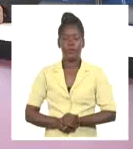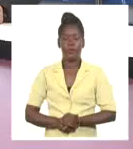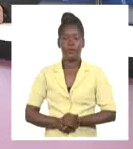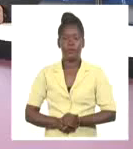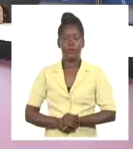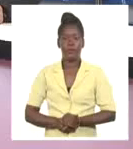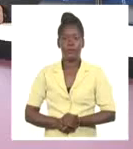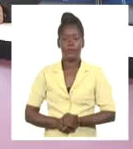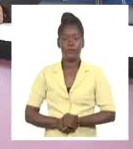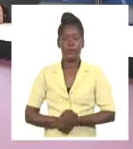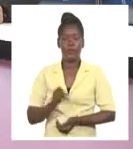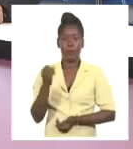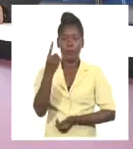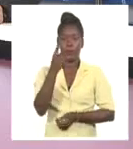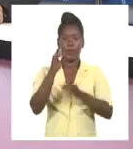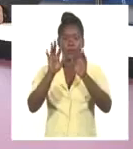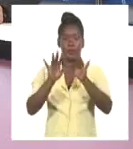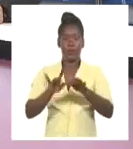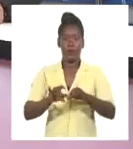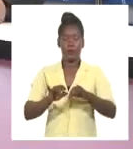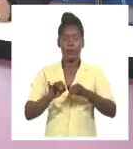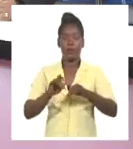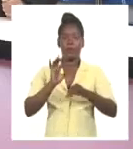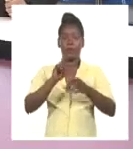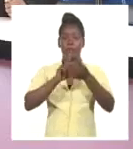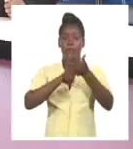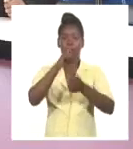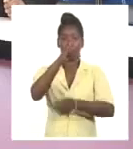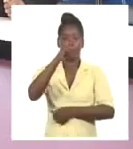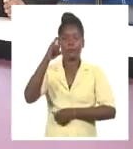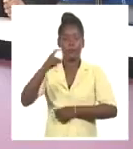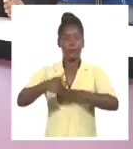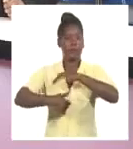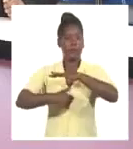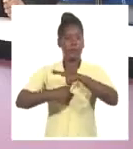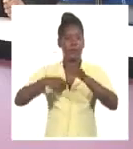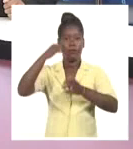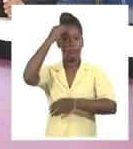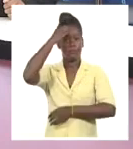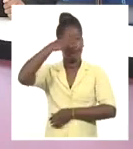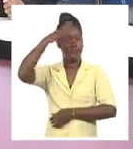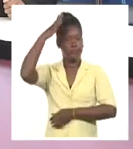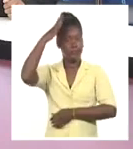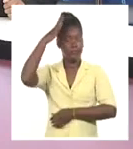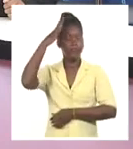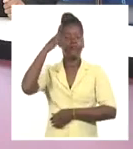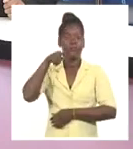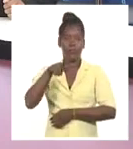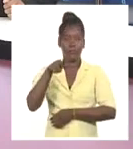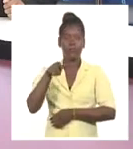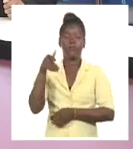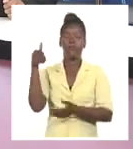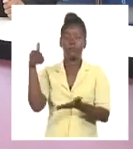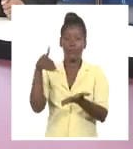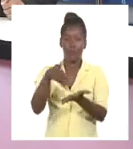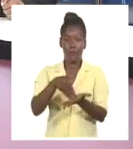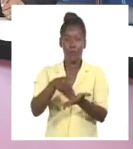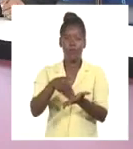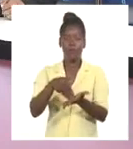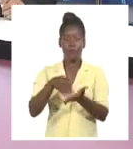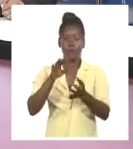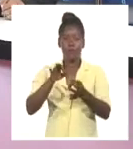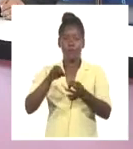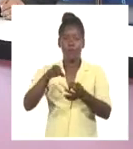El primer secretario del Comité Central del Partido y Presidente de la República, Miguel Díaz Canel Bermúdez, está en el Hotel Zaratoga,